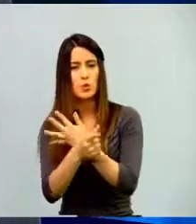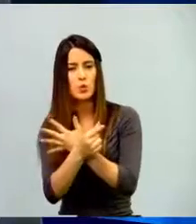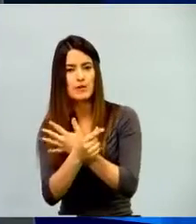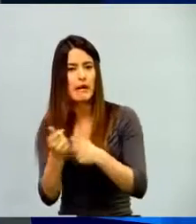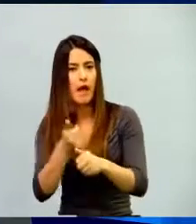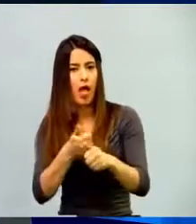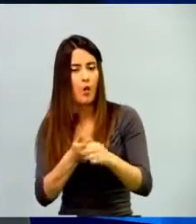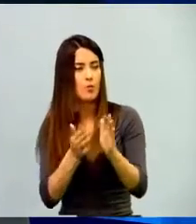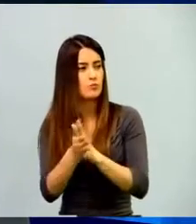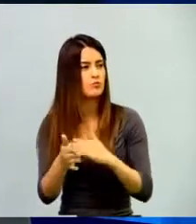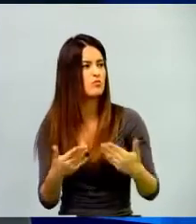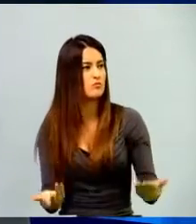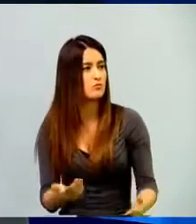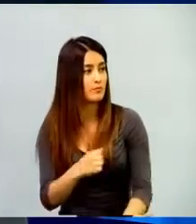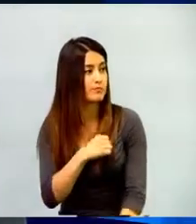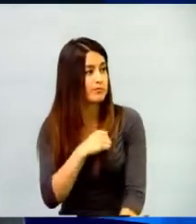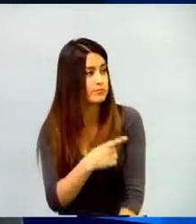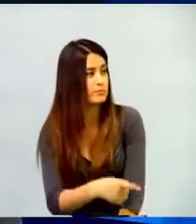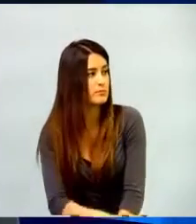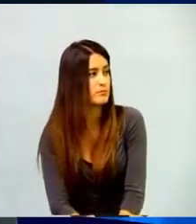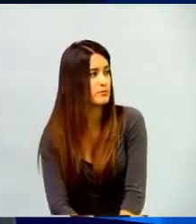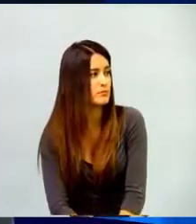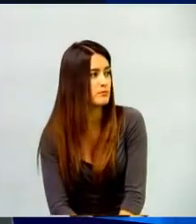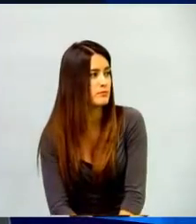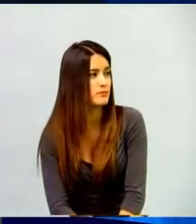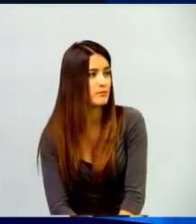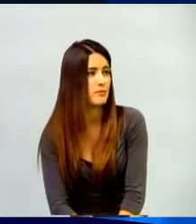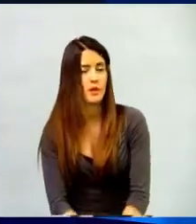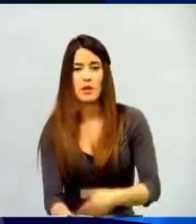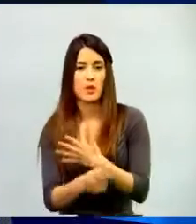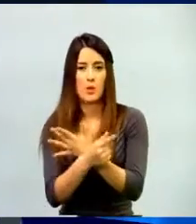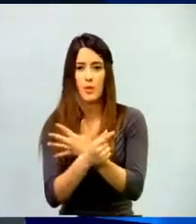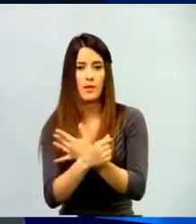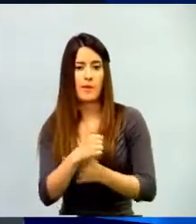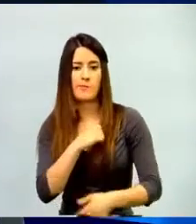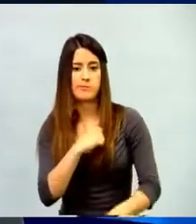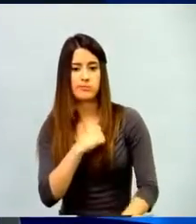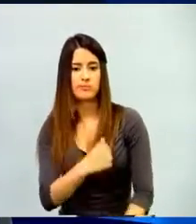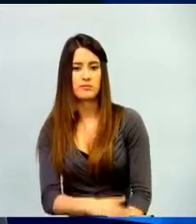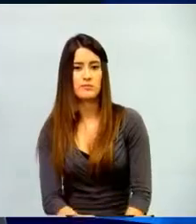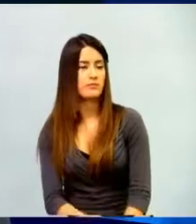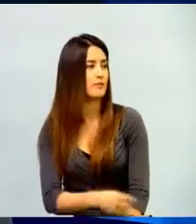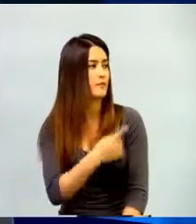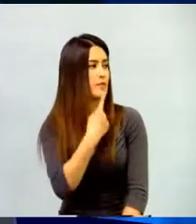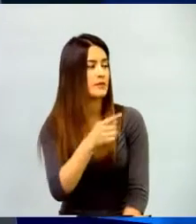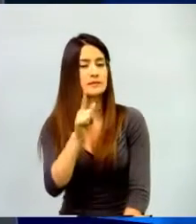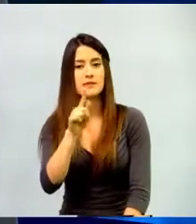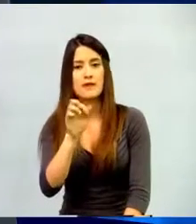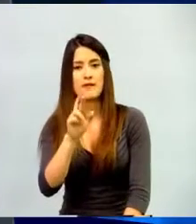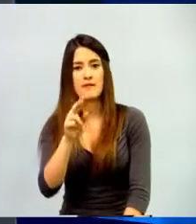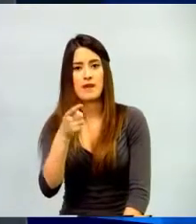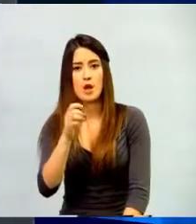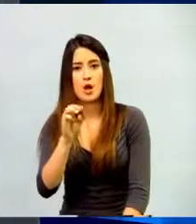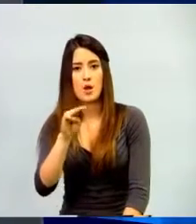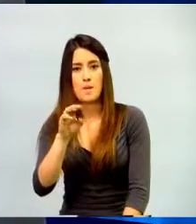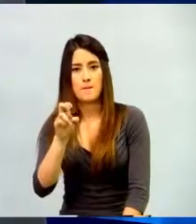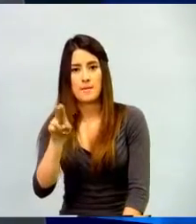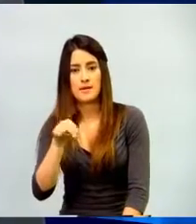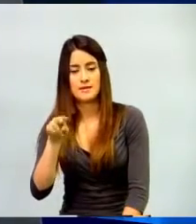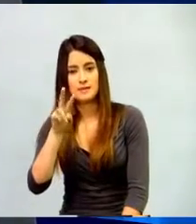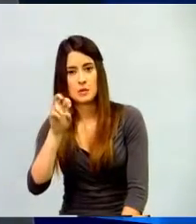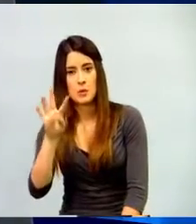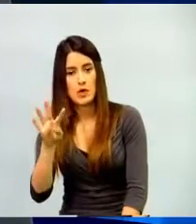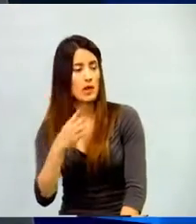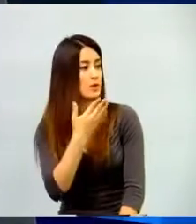Twitter. ¿Si la tiene? Un interno. Bien. Fer Gómez 74. Fer Gómez 74. No, no tengo.